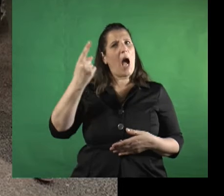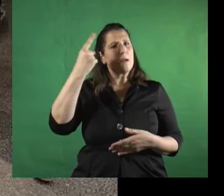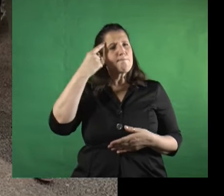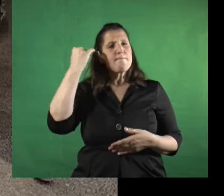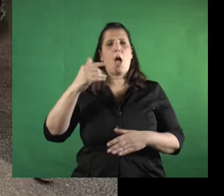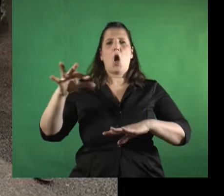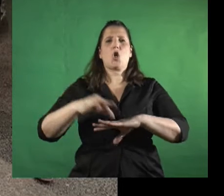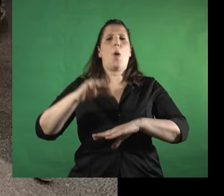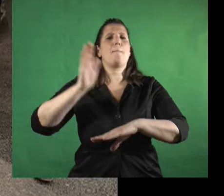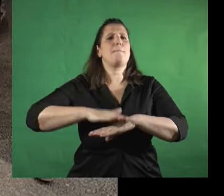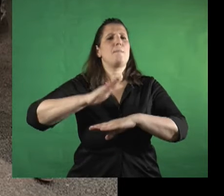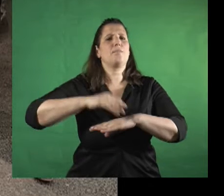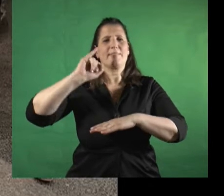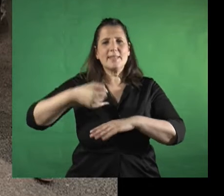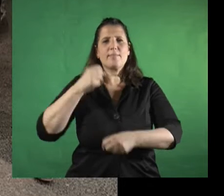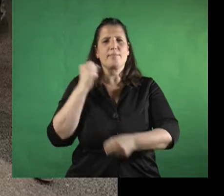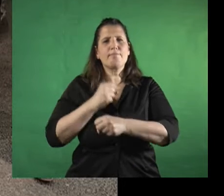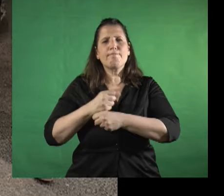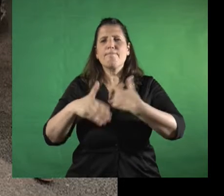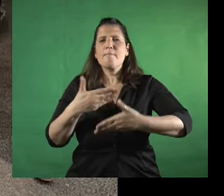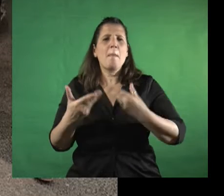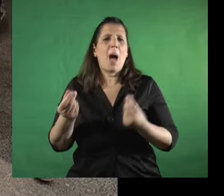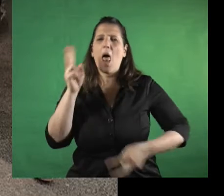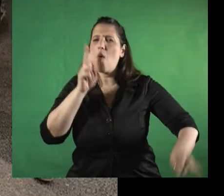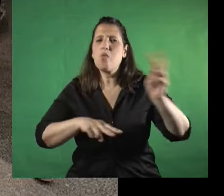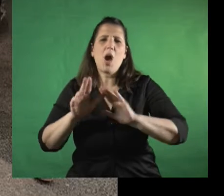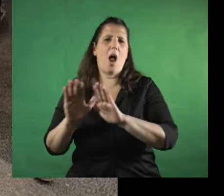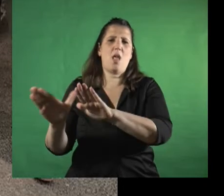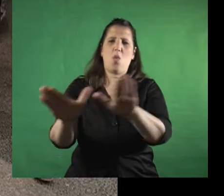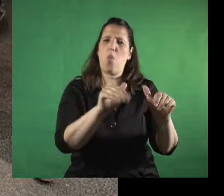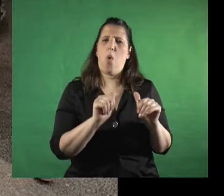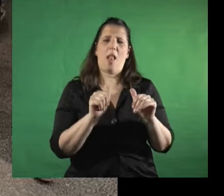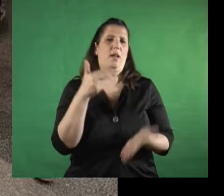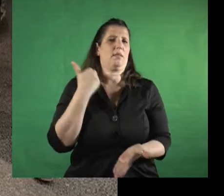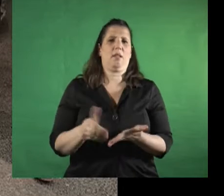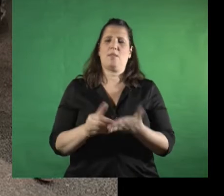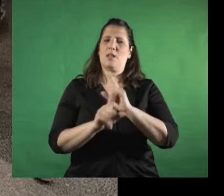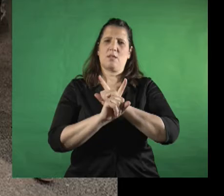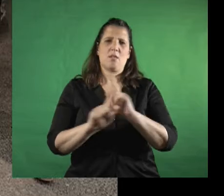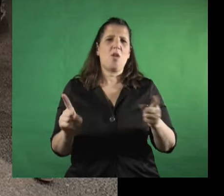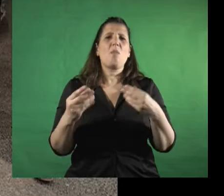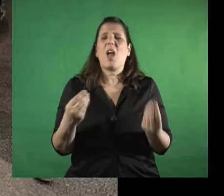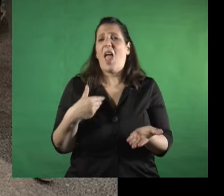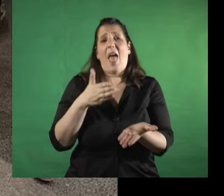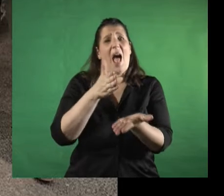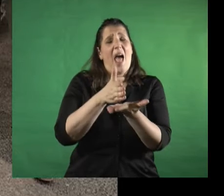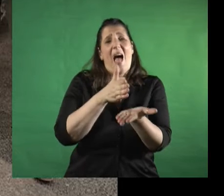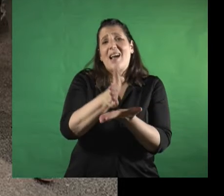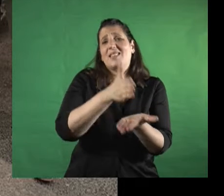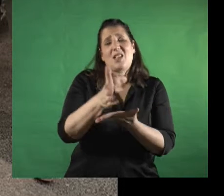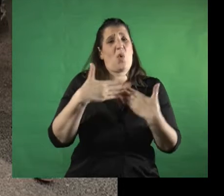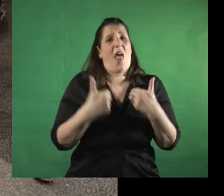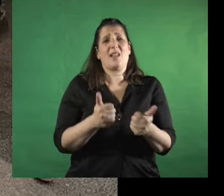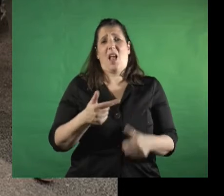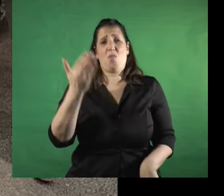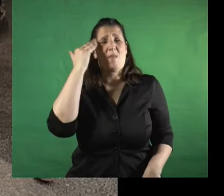trabajando en pos de la igualdad y la no discriminación en el acceso al derecho a la salud mental para todas las